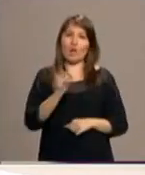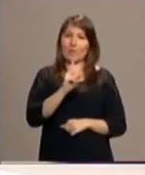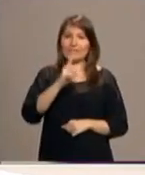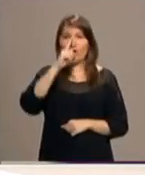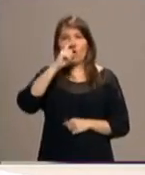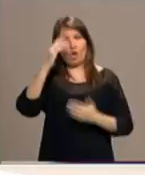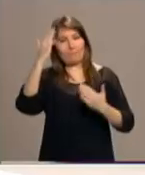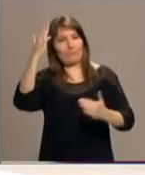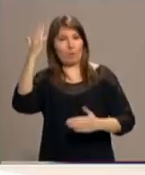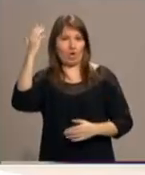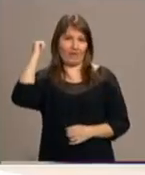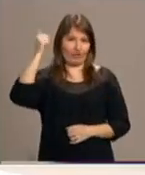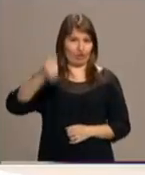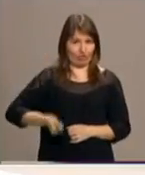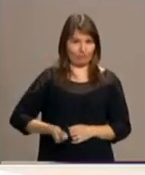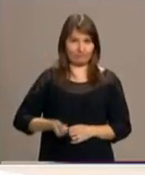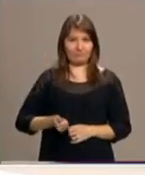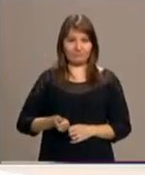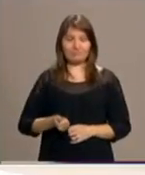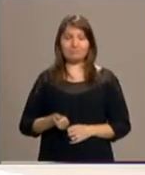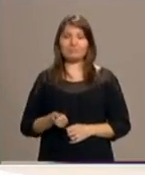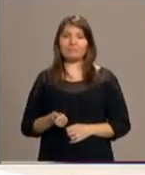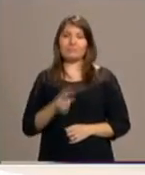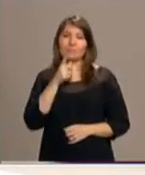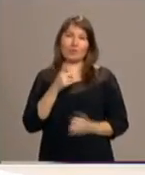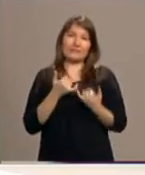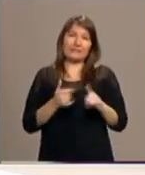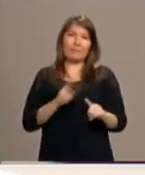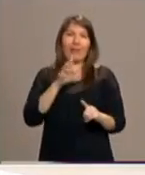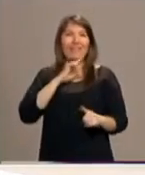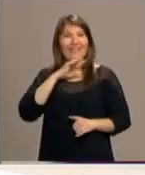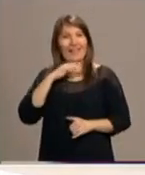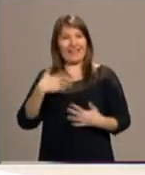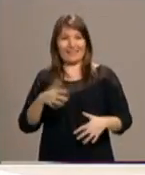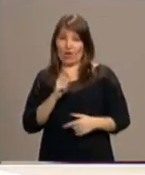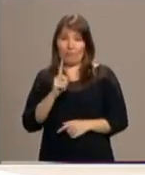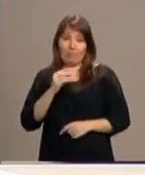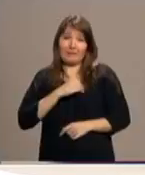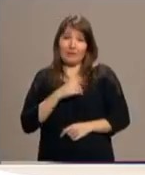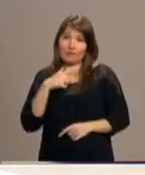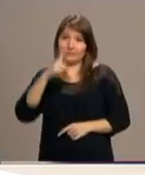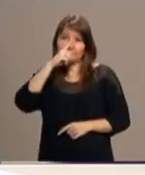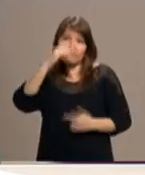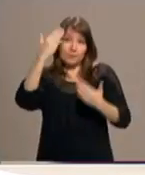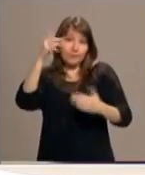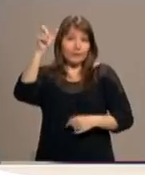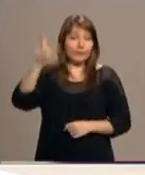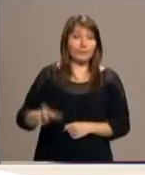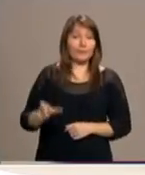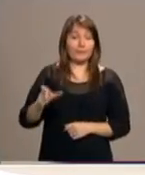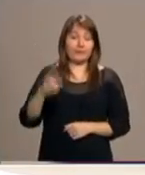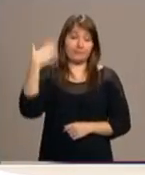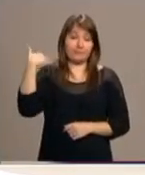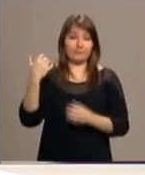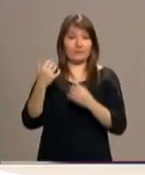de que esta conmemoración sí reconozca las cosas buenas que ha traído la reforma, pero también